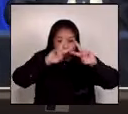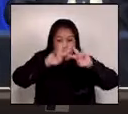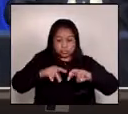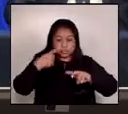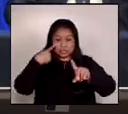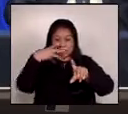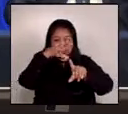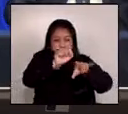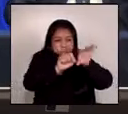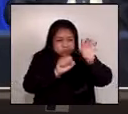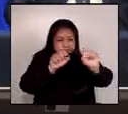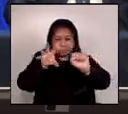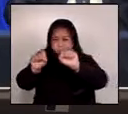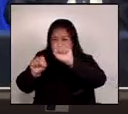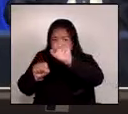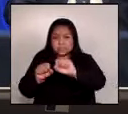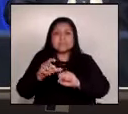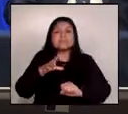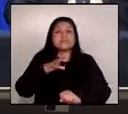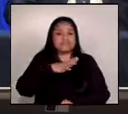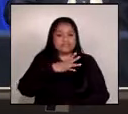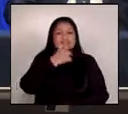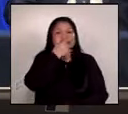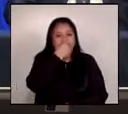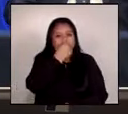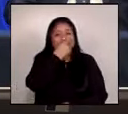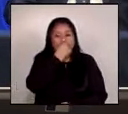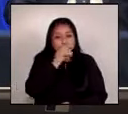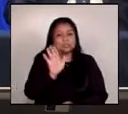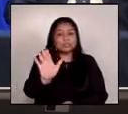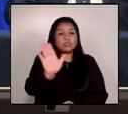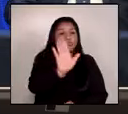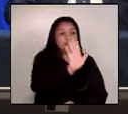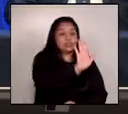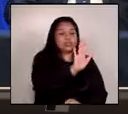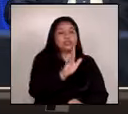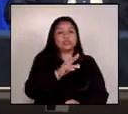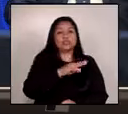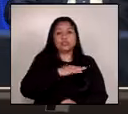graves casos de corrupción en sus respectivas dependencias